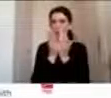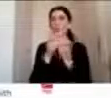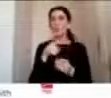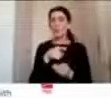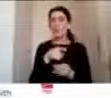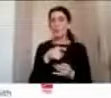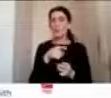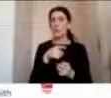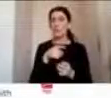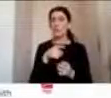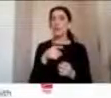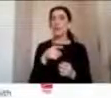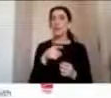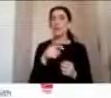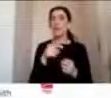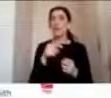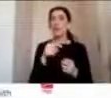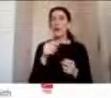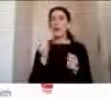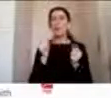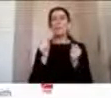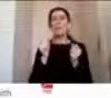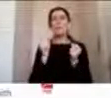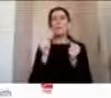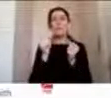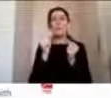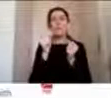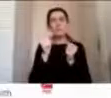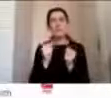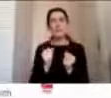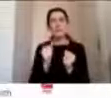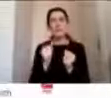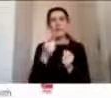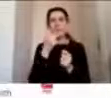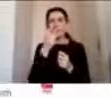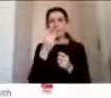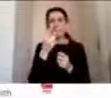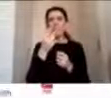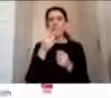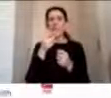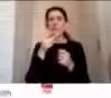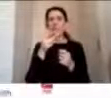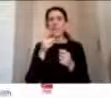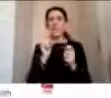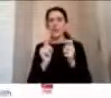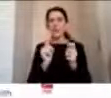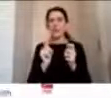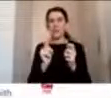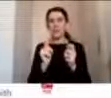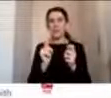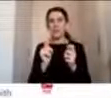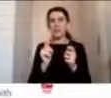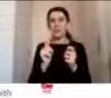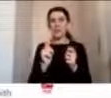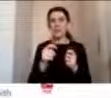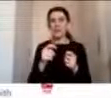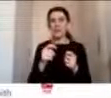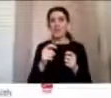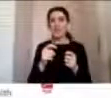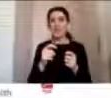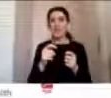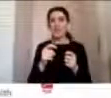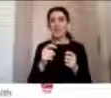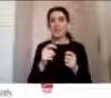percepción del riesgo. El mayor predictor de este estudio refiere que tiene que ver con la conducta del niño. El mayor predictor de percepción del riesgo para las